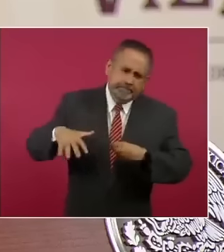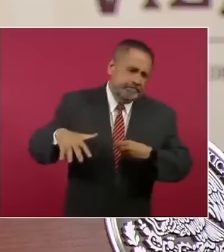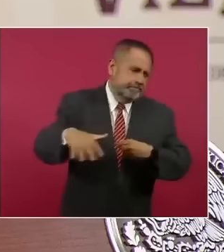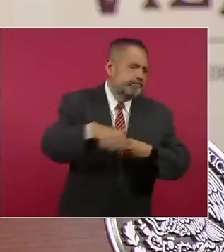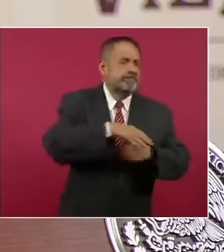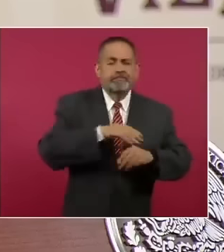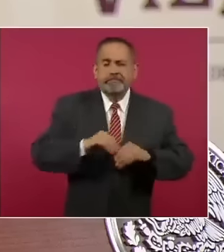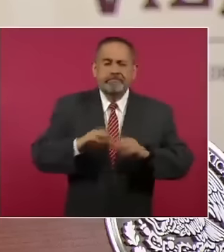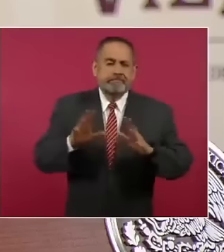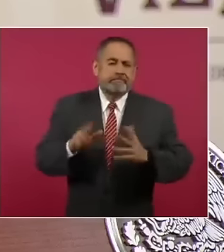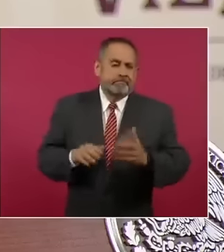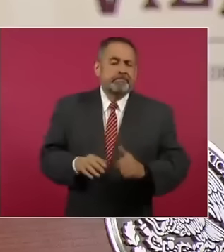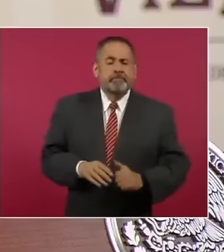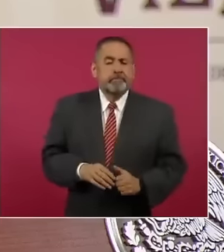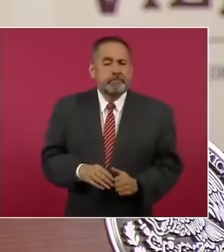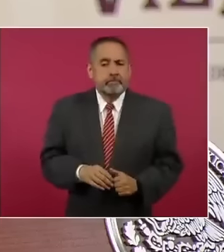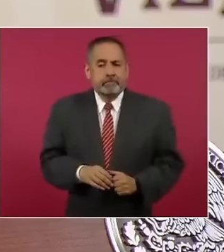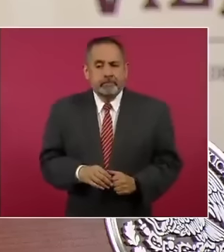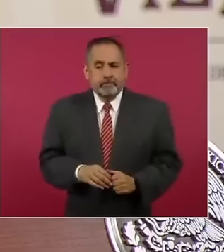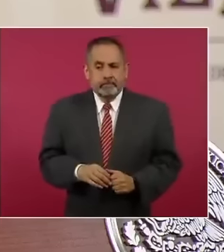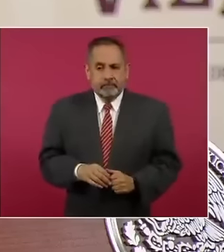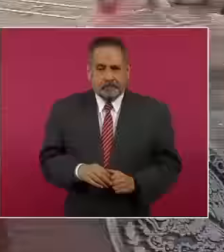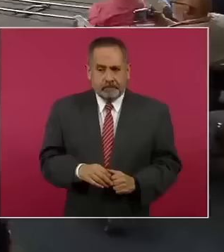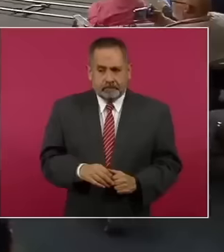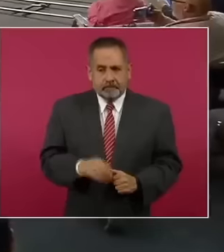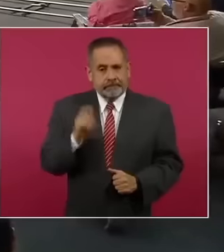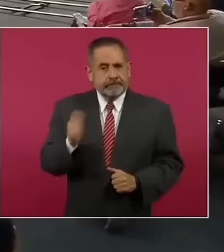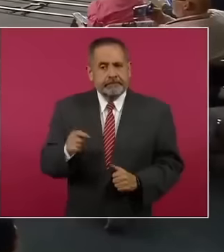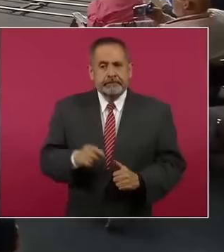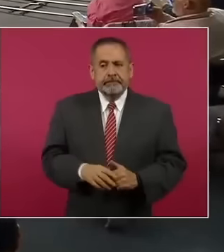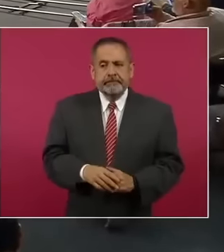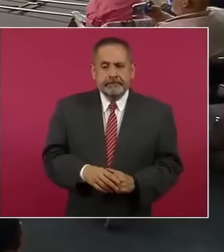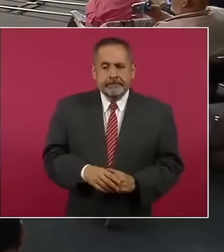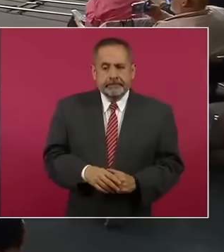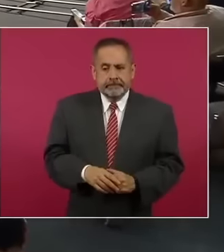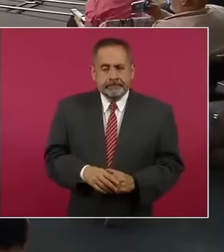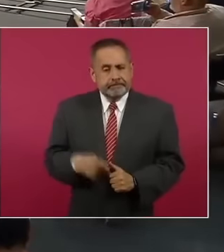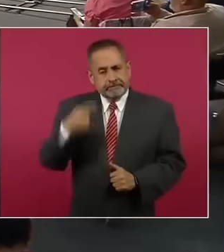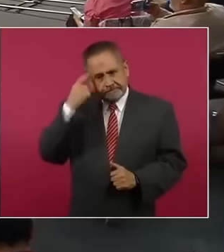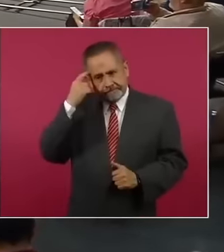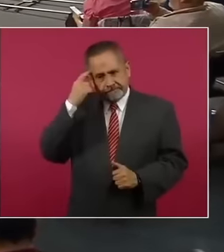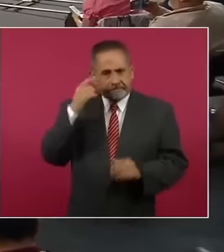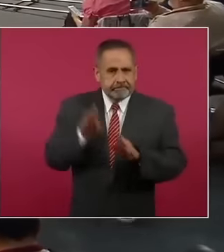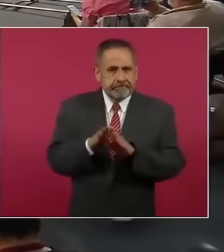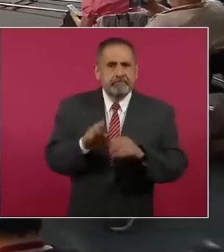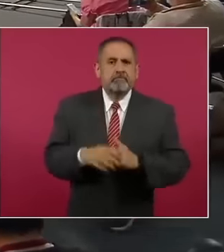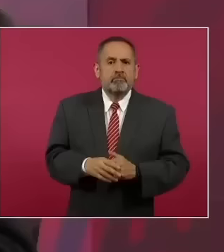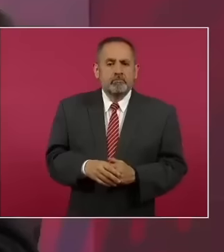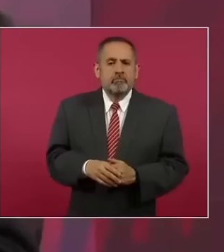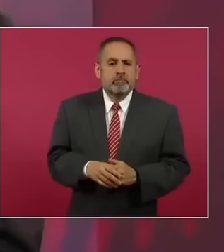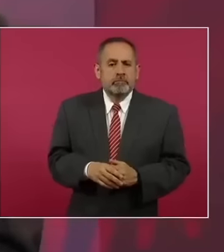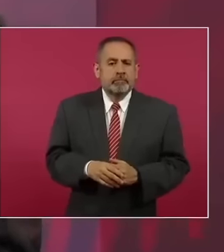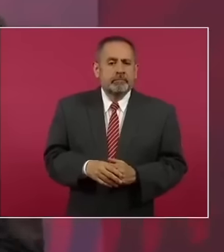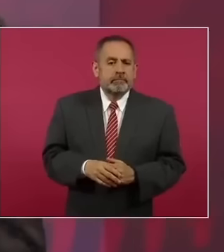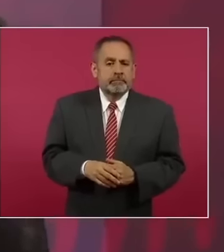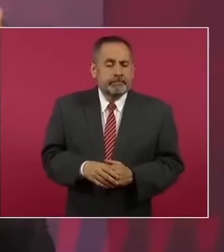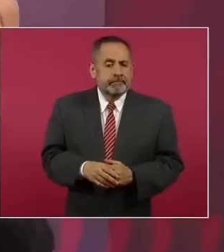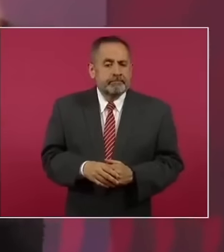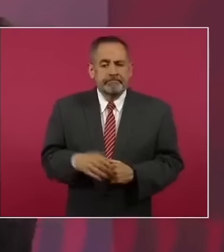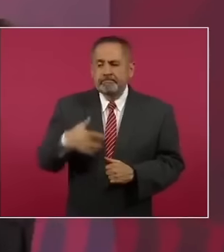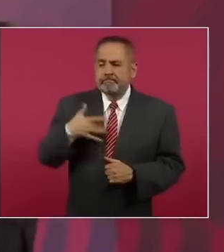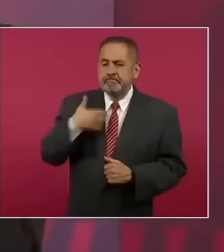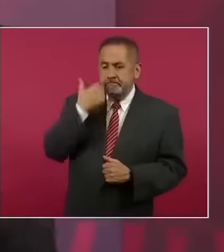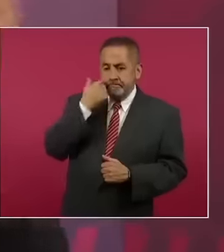y lo que se está procurando es que toda la gente